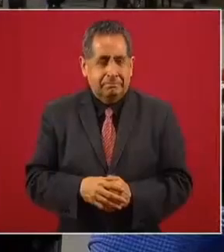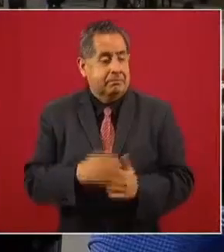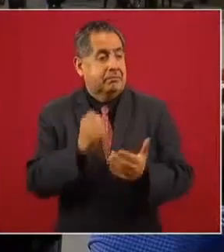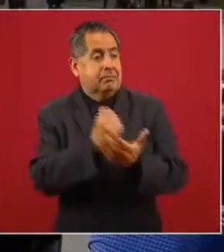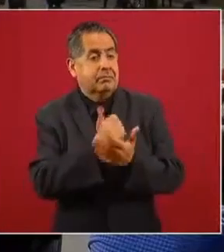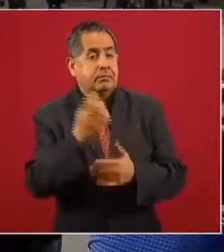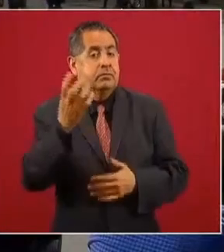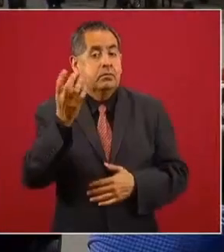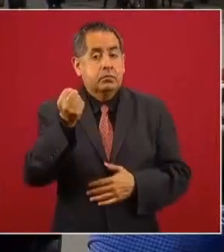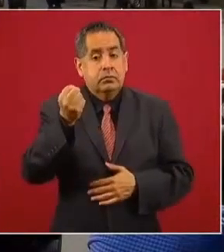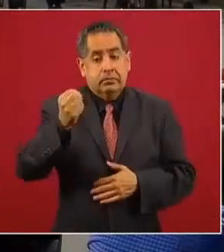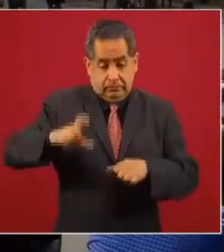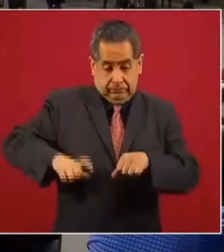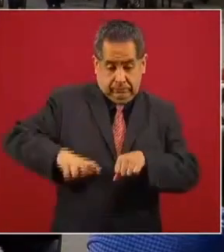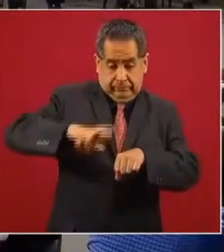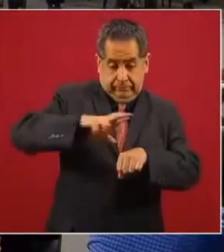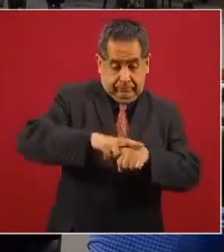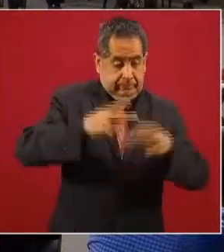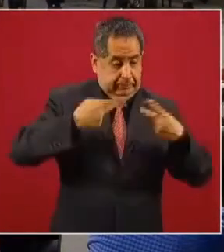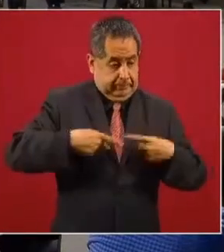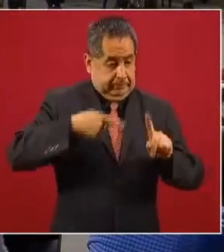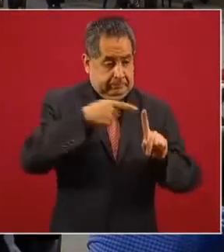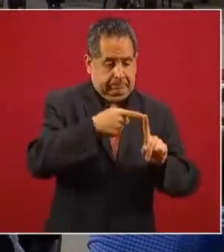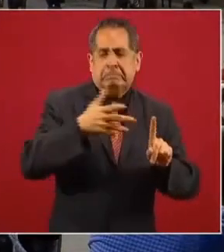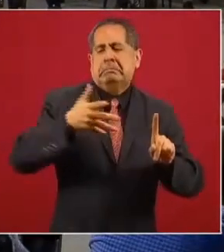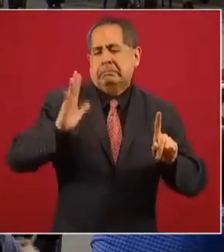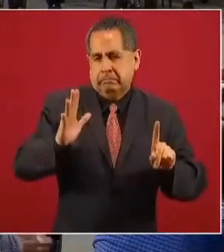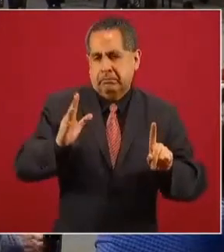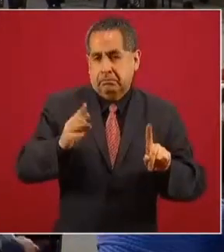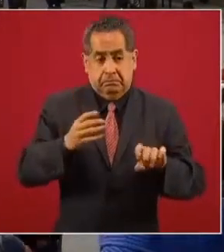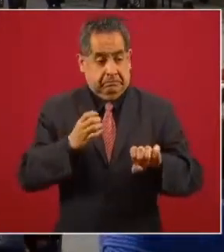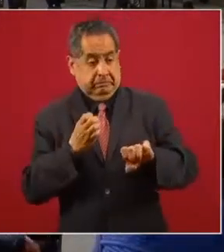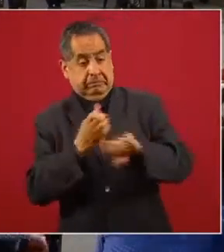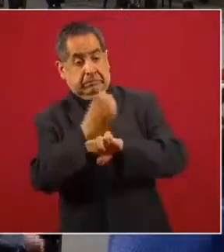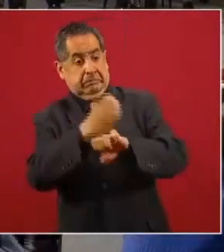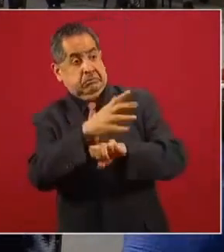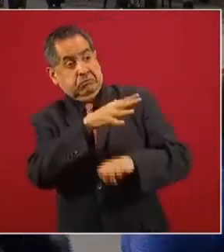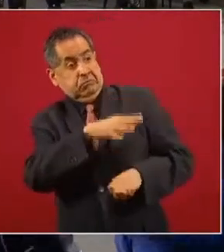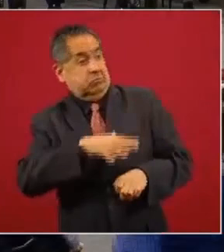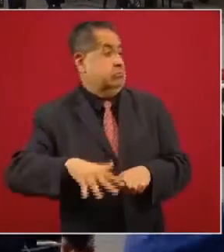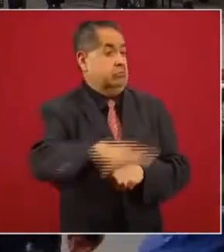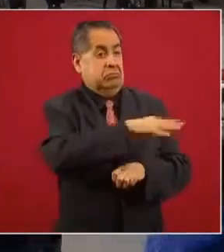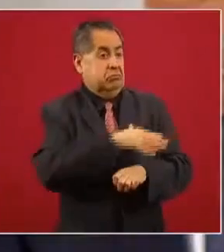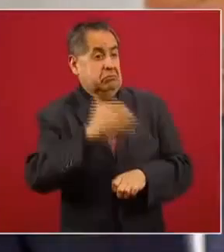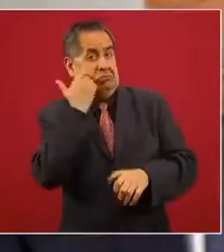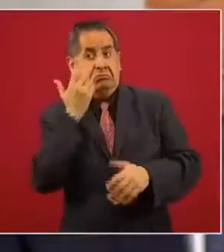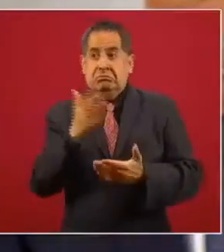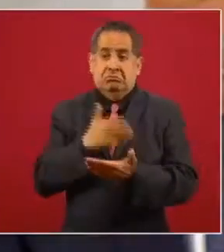exigen nueve gobernadores, pero no nueve estados,